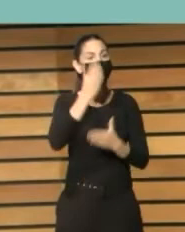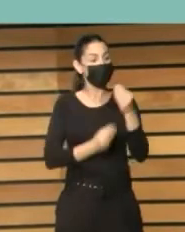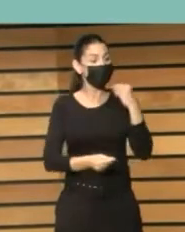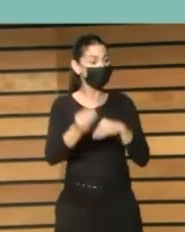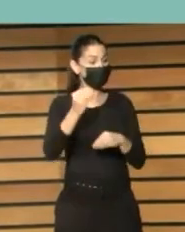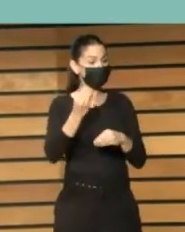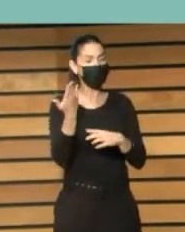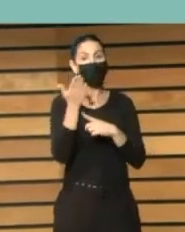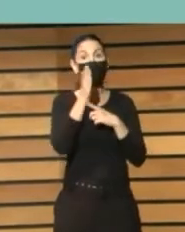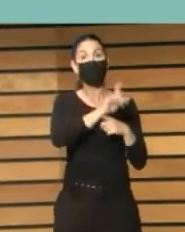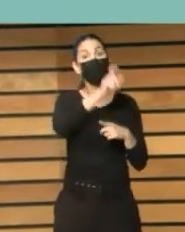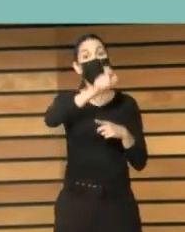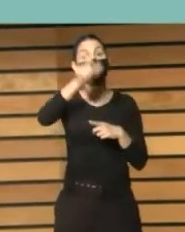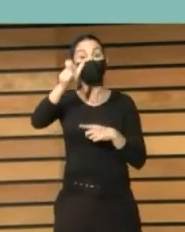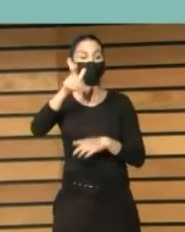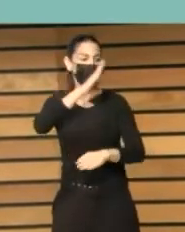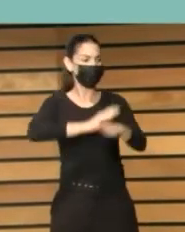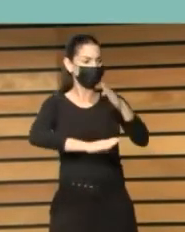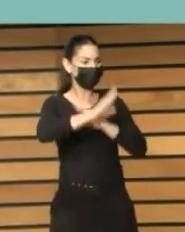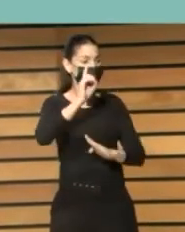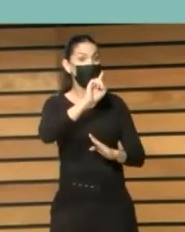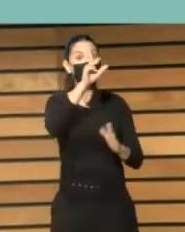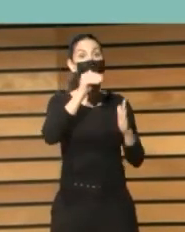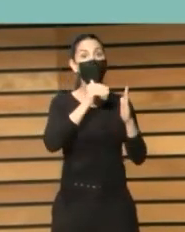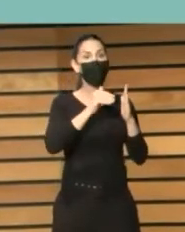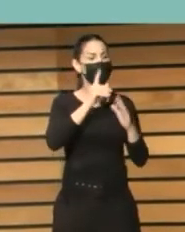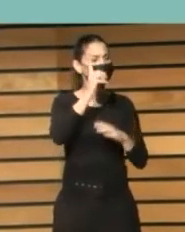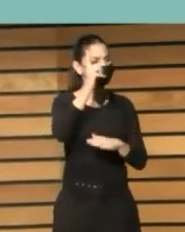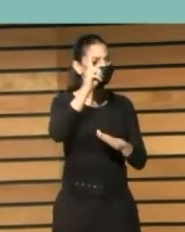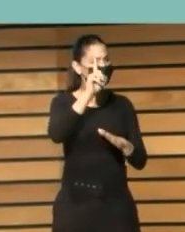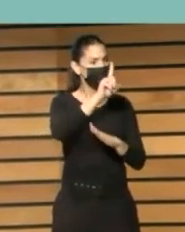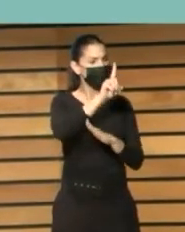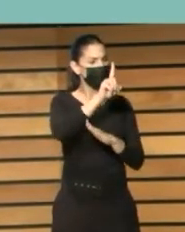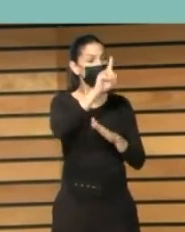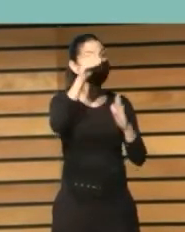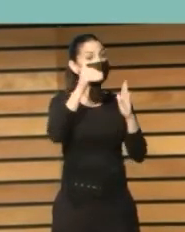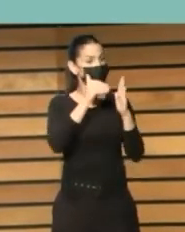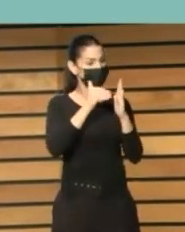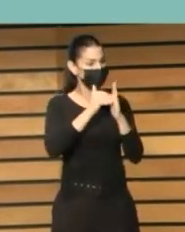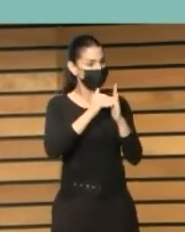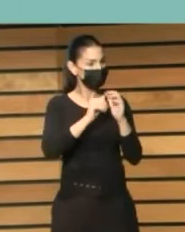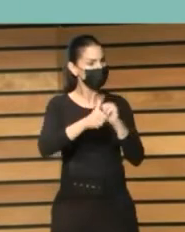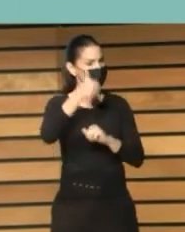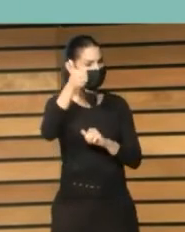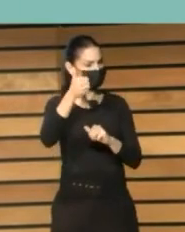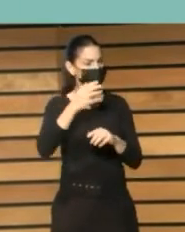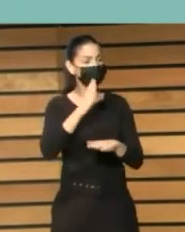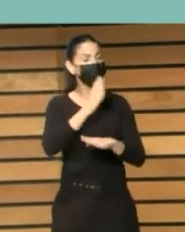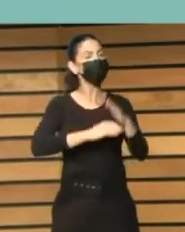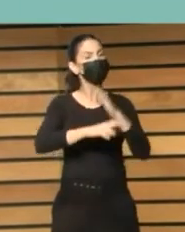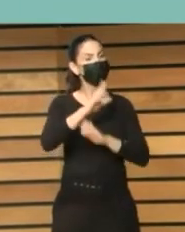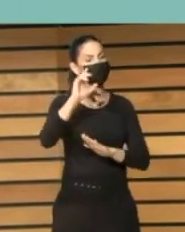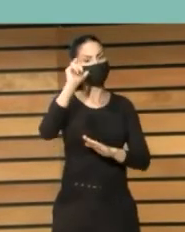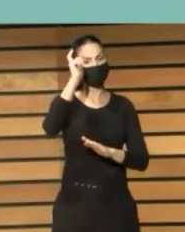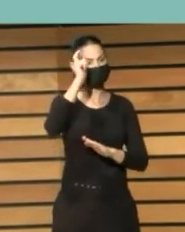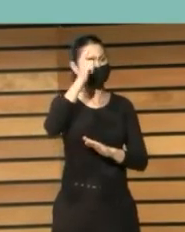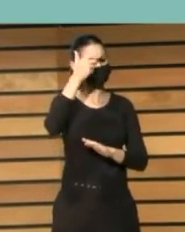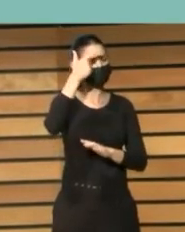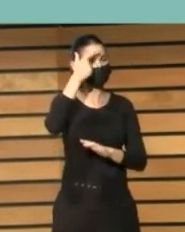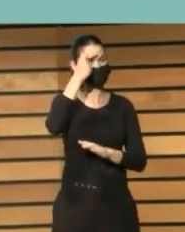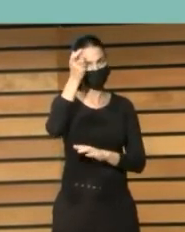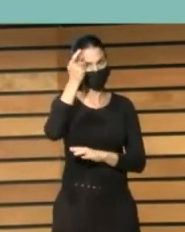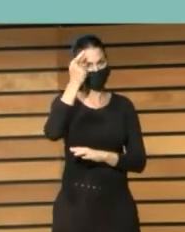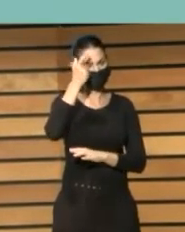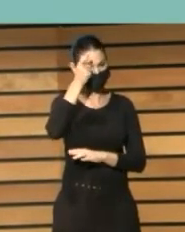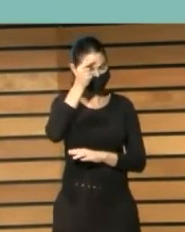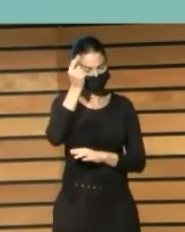más de 1500 personas con discapacidad intelectual no había otra experiencia similar cuando la pusimos en marcha aquí en Canarias